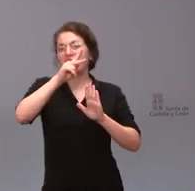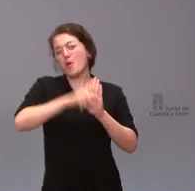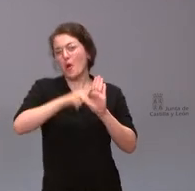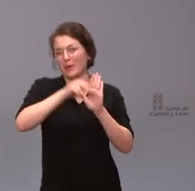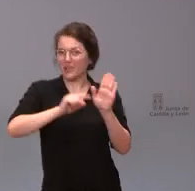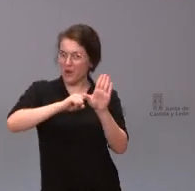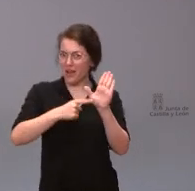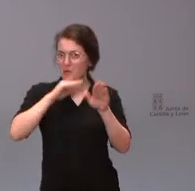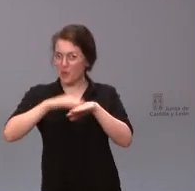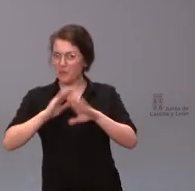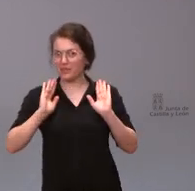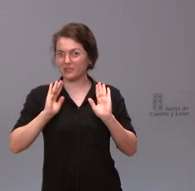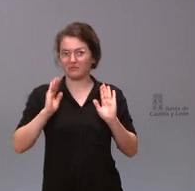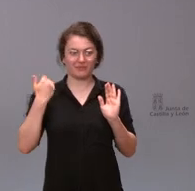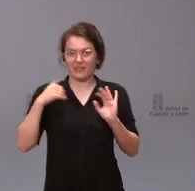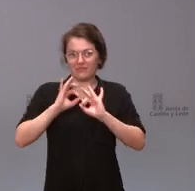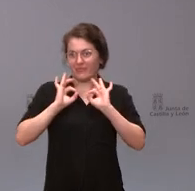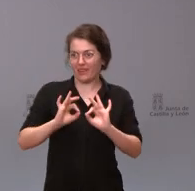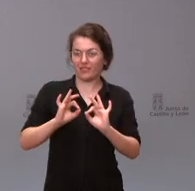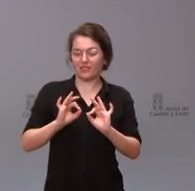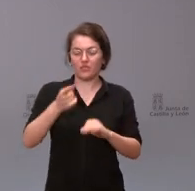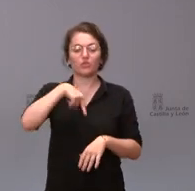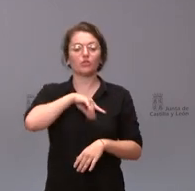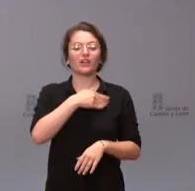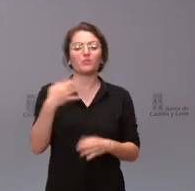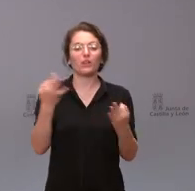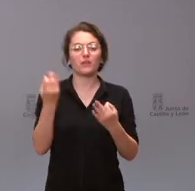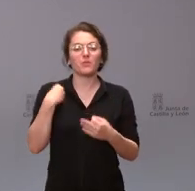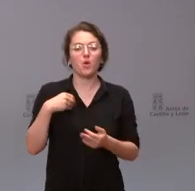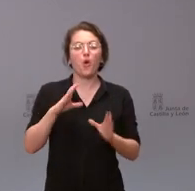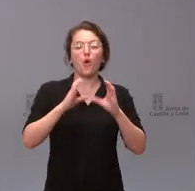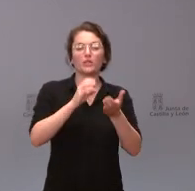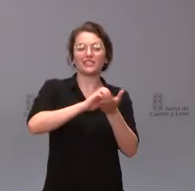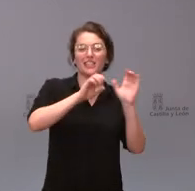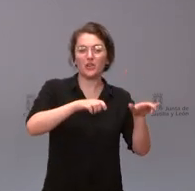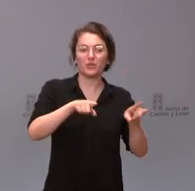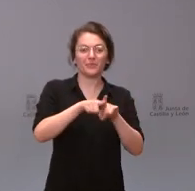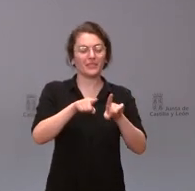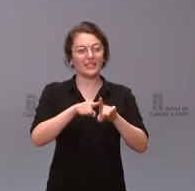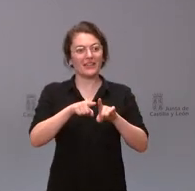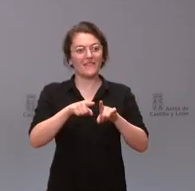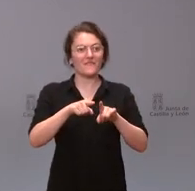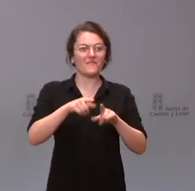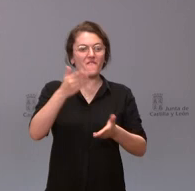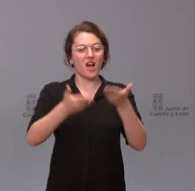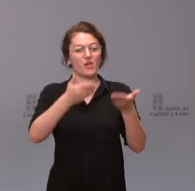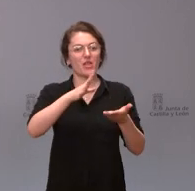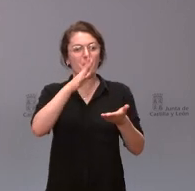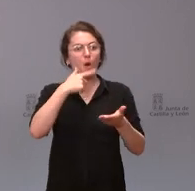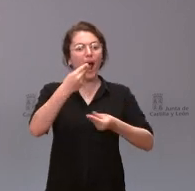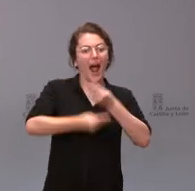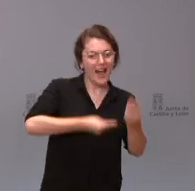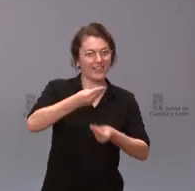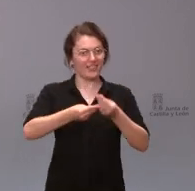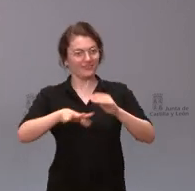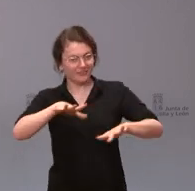pues este es el ámbito en el que nos movemos nosotros lo que queremos es que la Junta de Castilla y León sea valorada siempre por sus actuaciones y por sus acciones